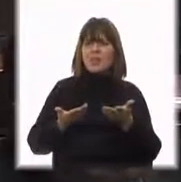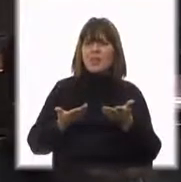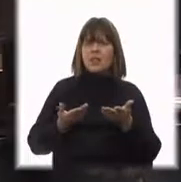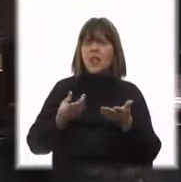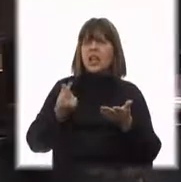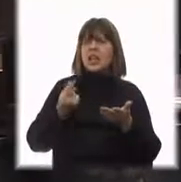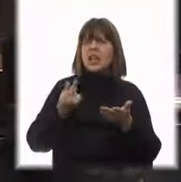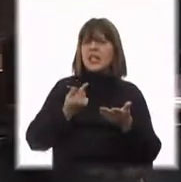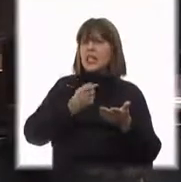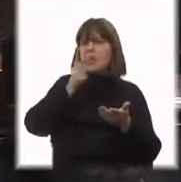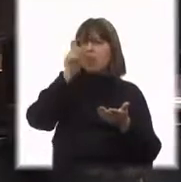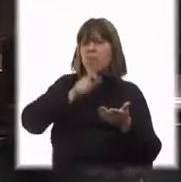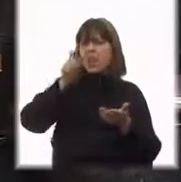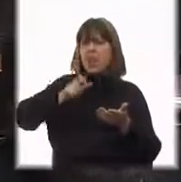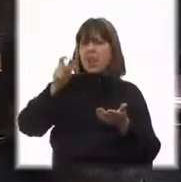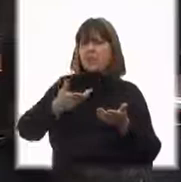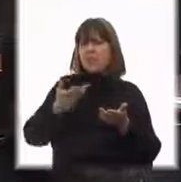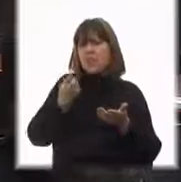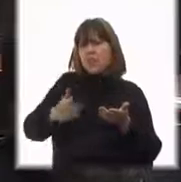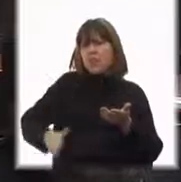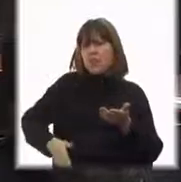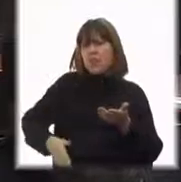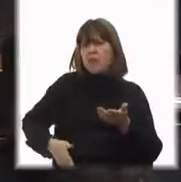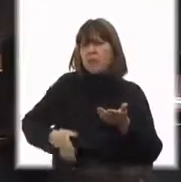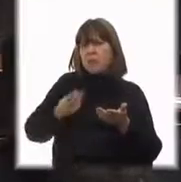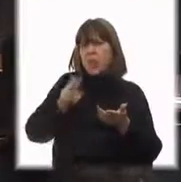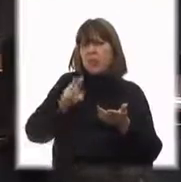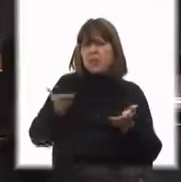El dinero es de la gente y se le da la gana de tenerla en efectivo.